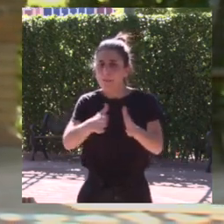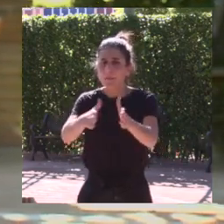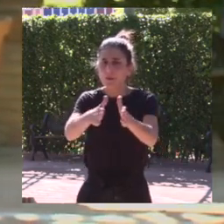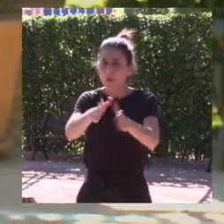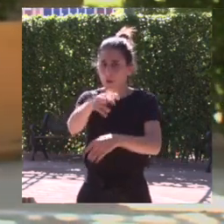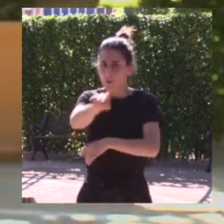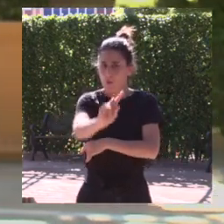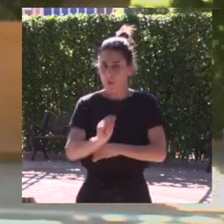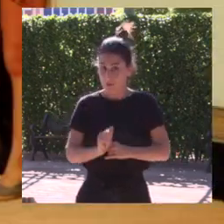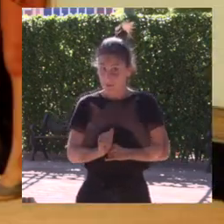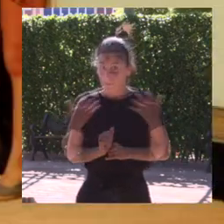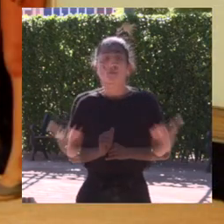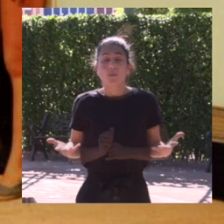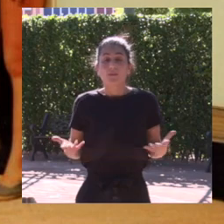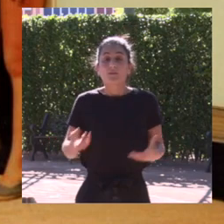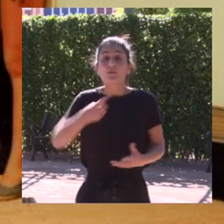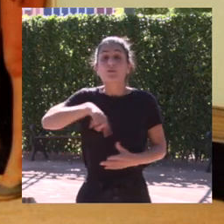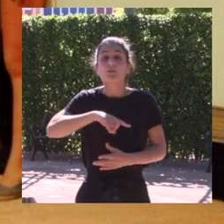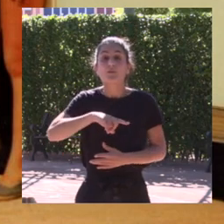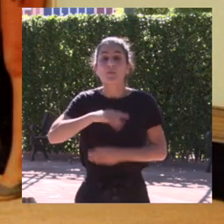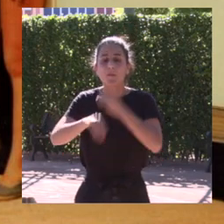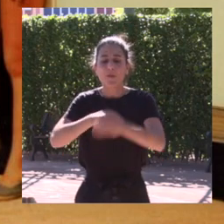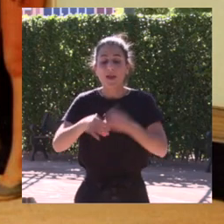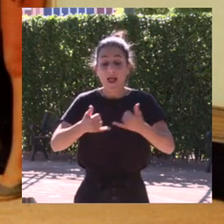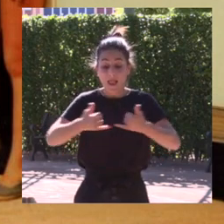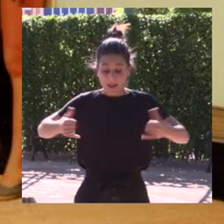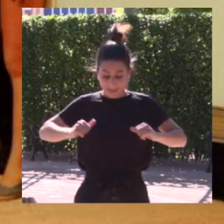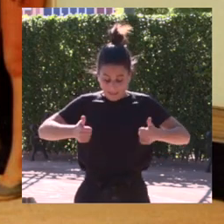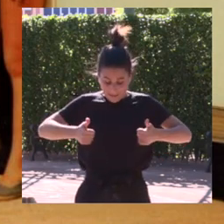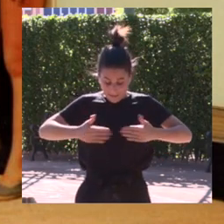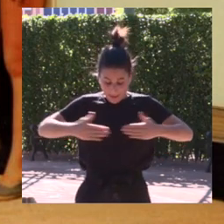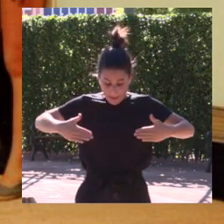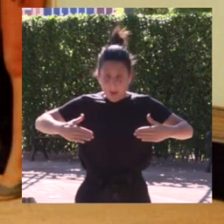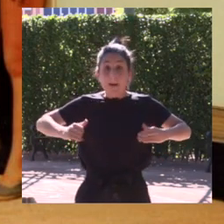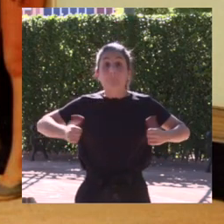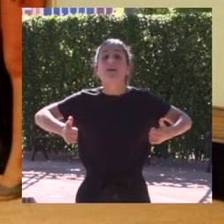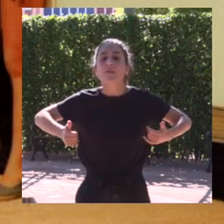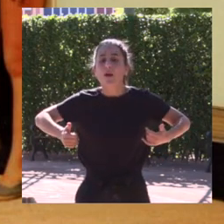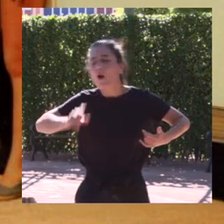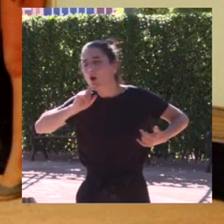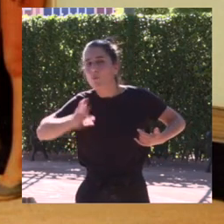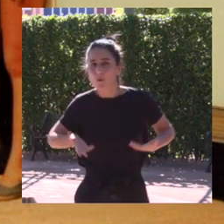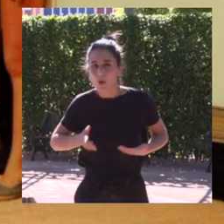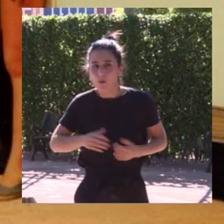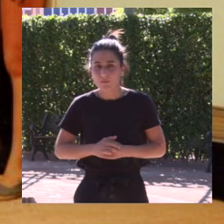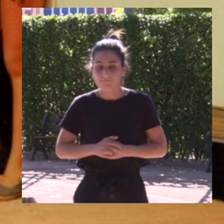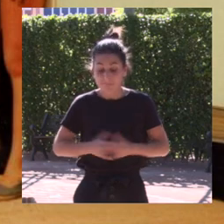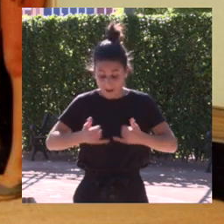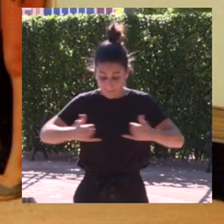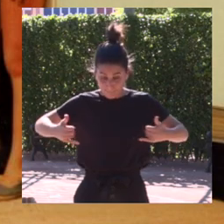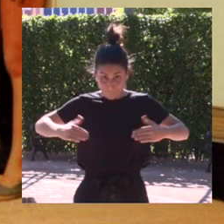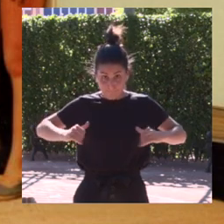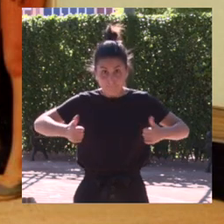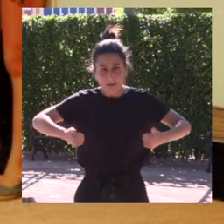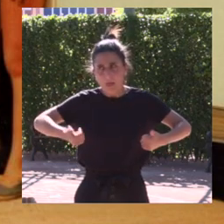que vamos recorriendo. Así que vamos a ir a la línea de salida que es donde todo empieza. En la